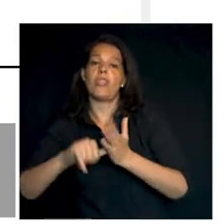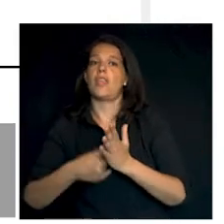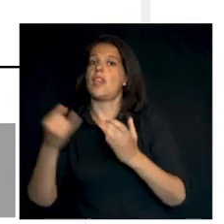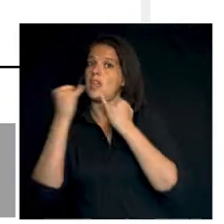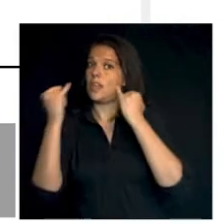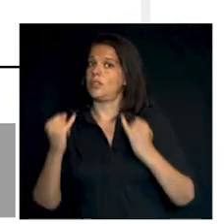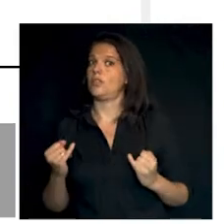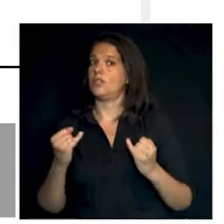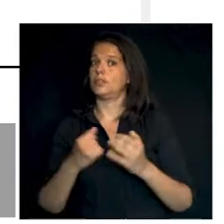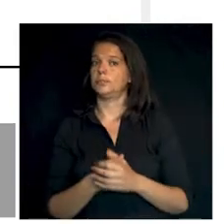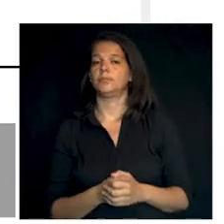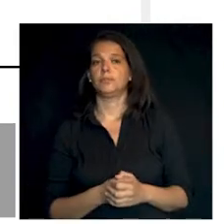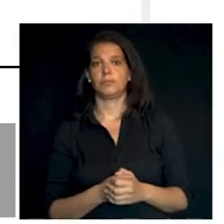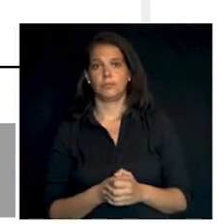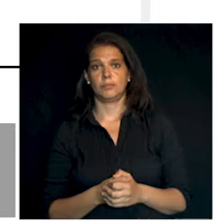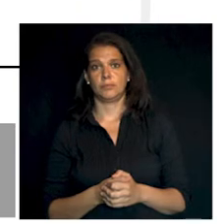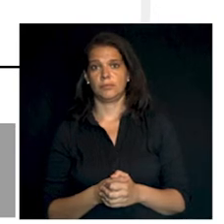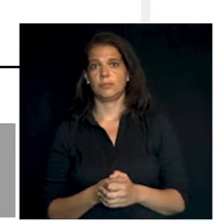DNI electrónico.